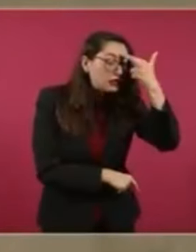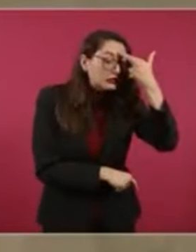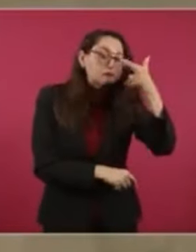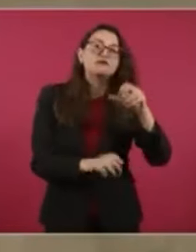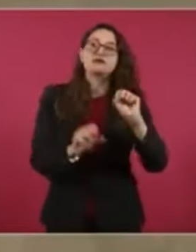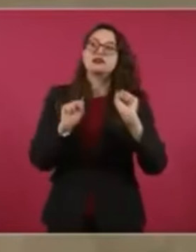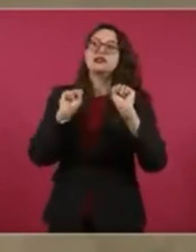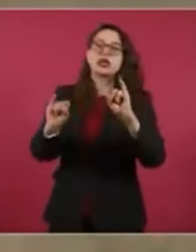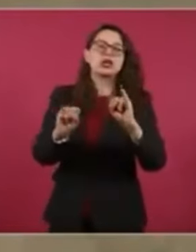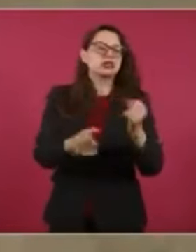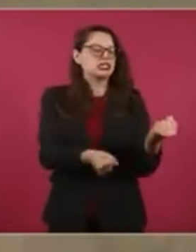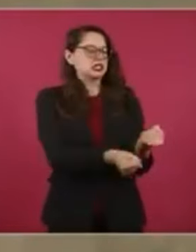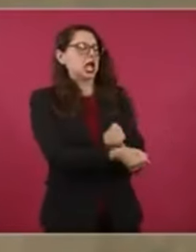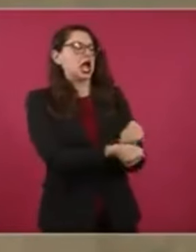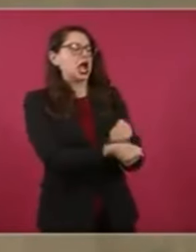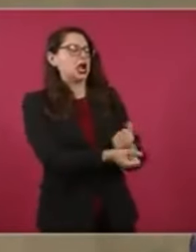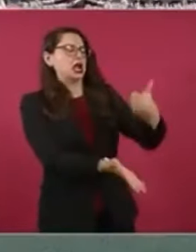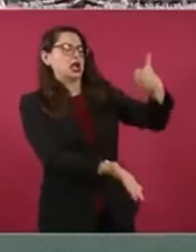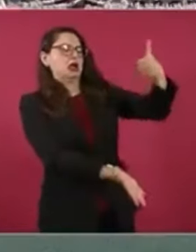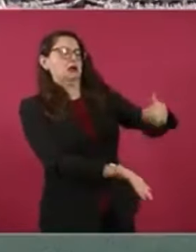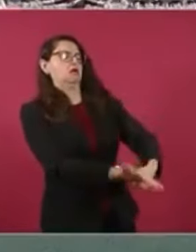Hasta firmaron con sangre y todo.